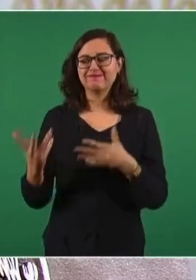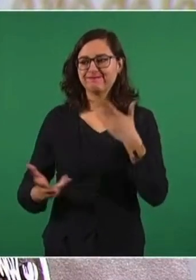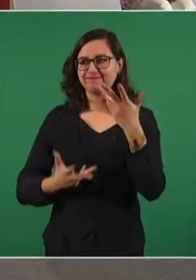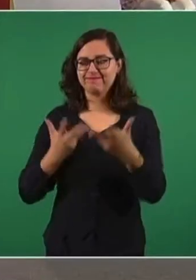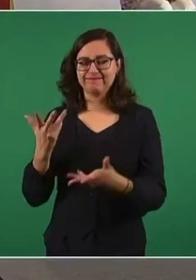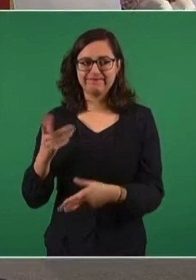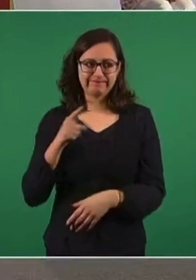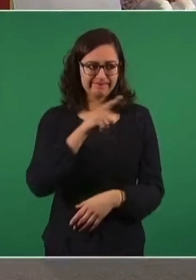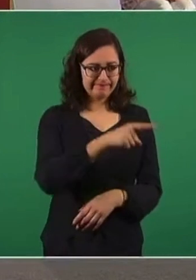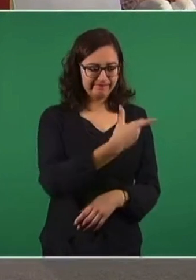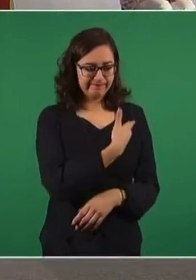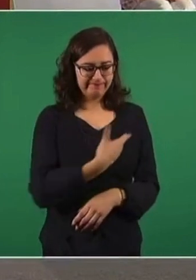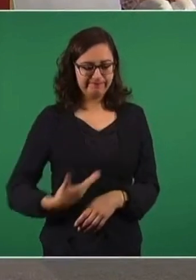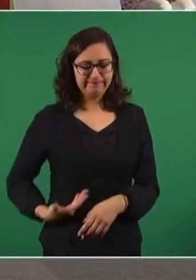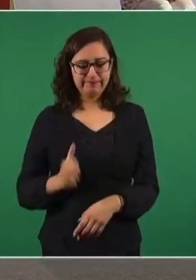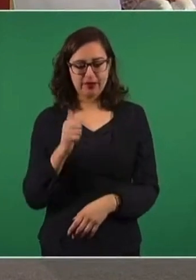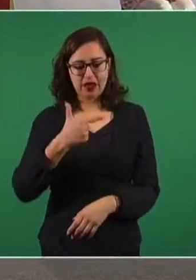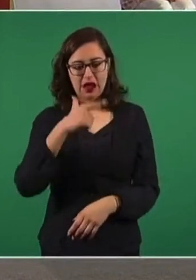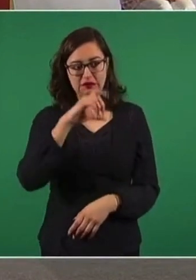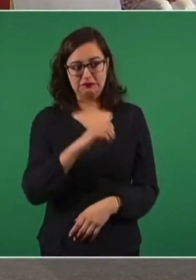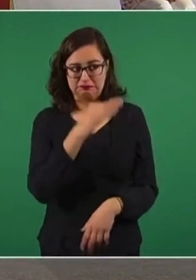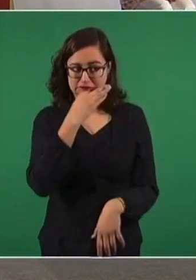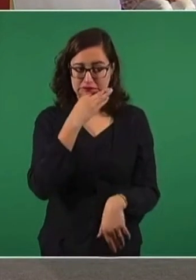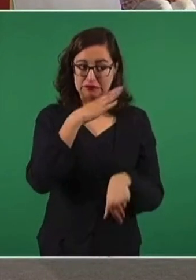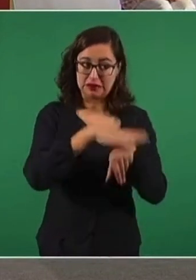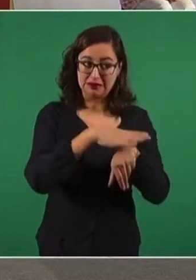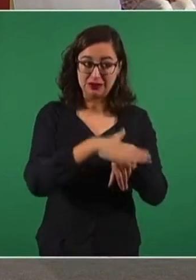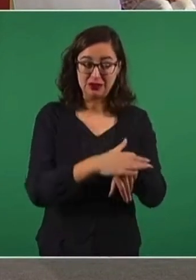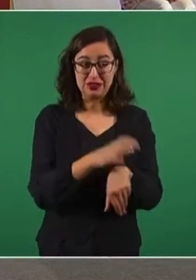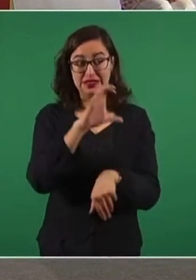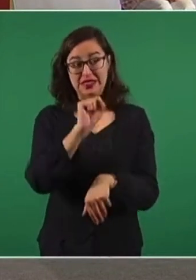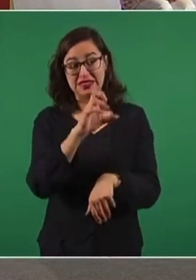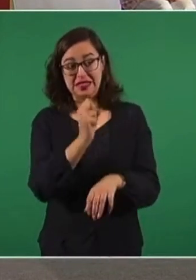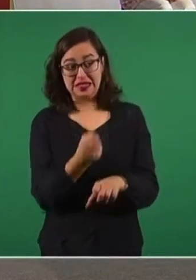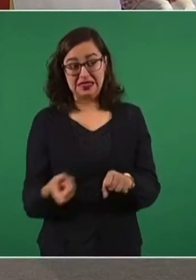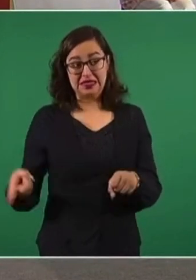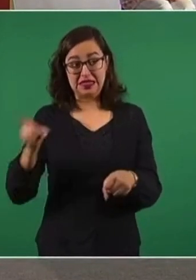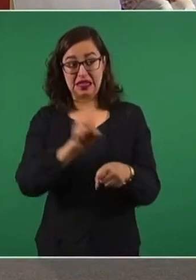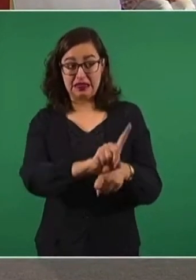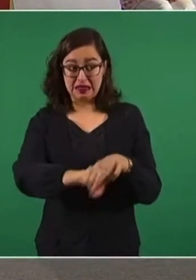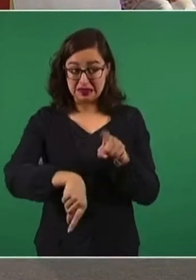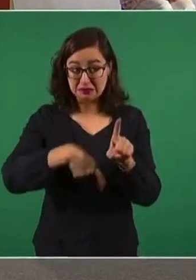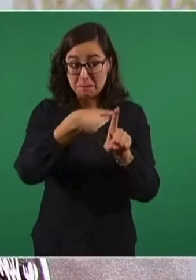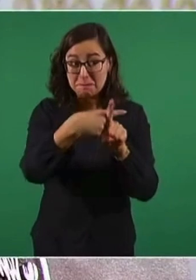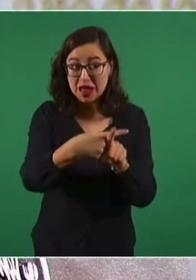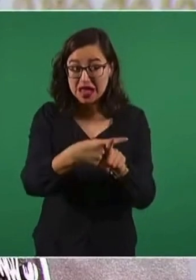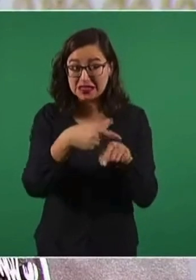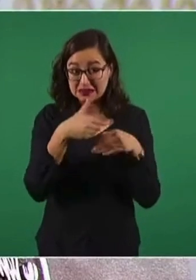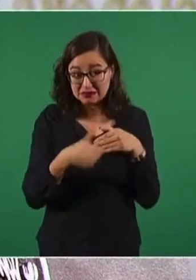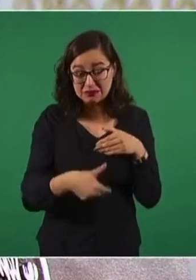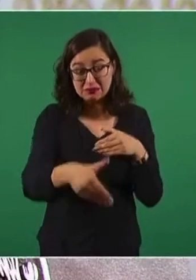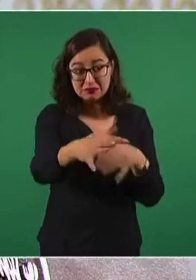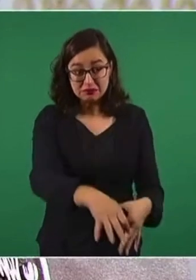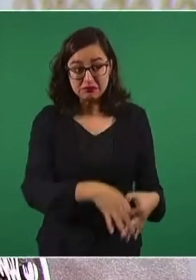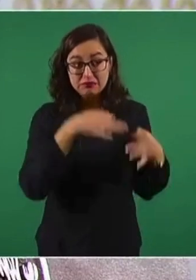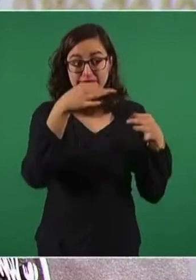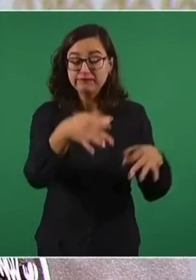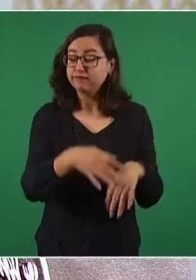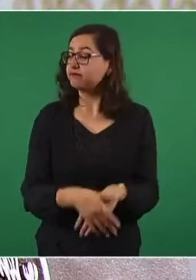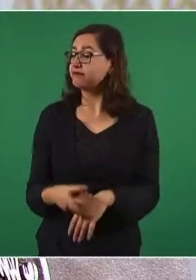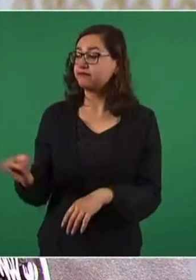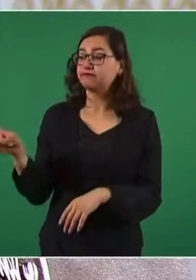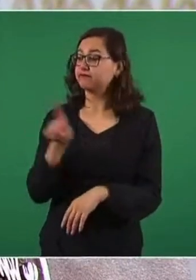presidente Andrés Manuel López Obrador esto, nos dio una clara instrucción. Salgan a comprar,